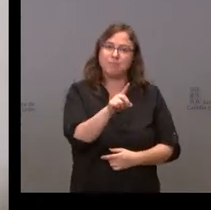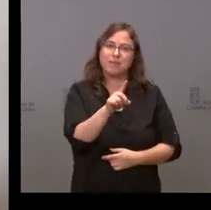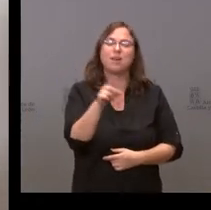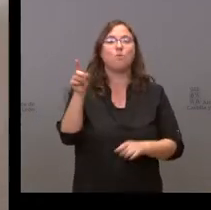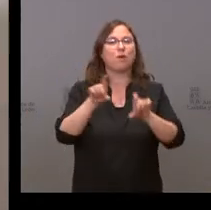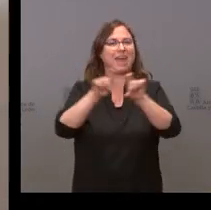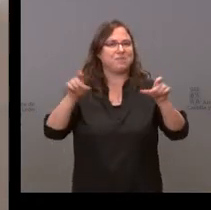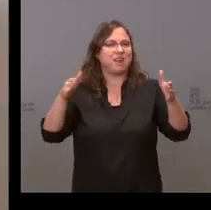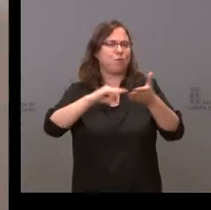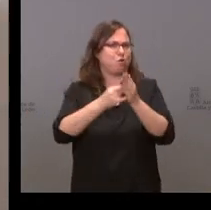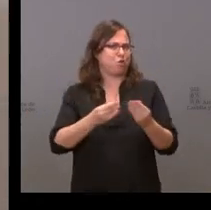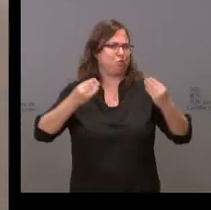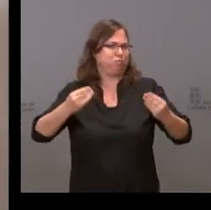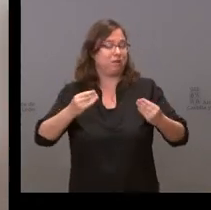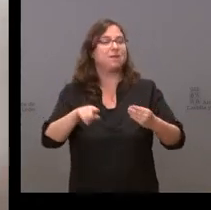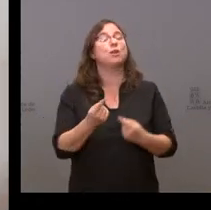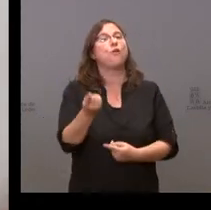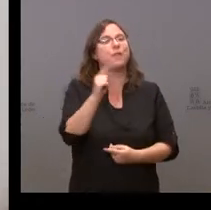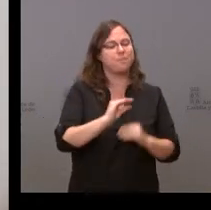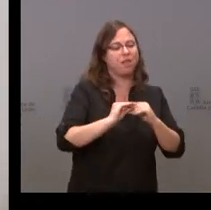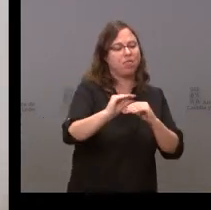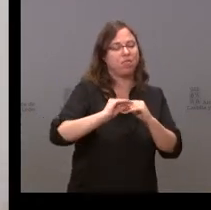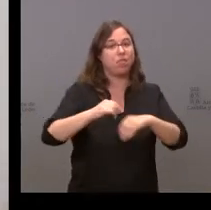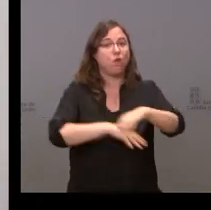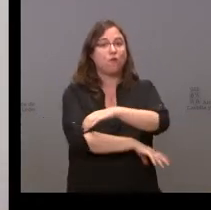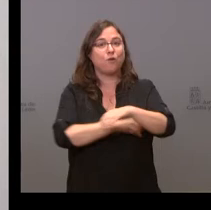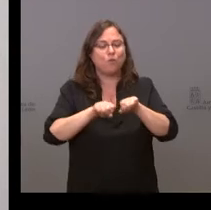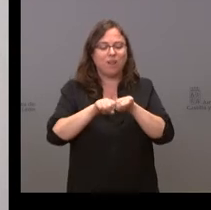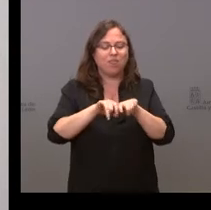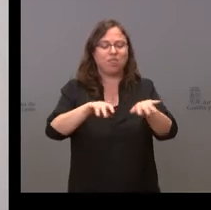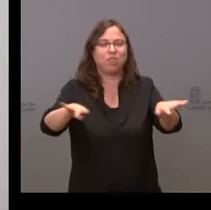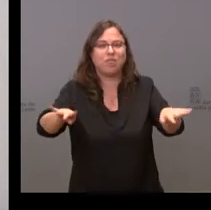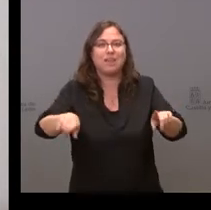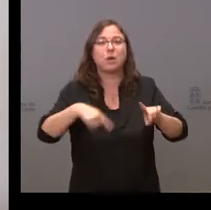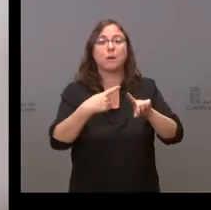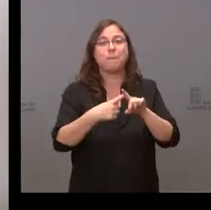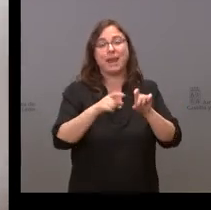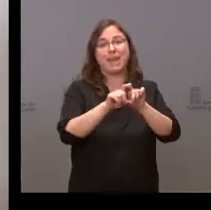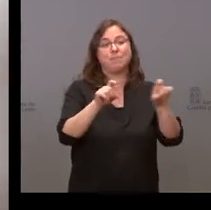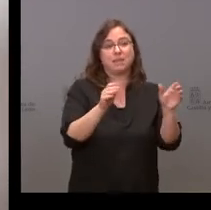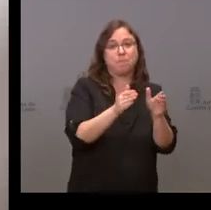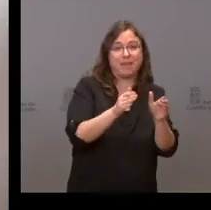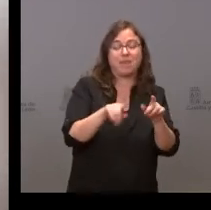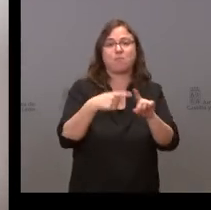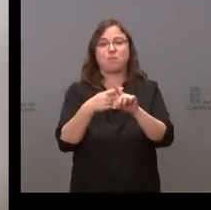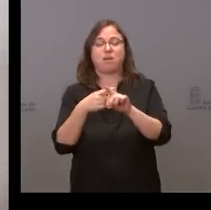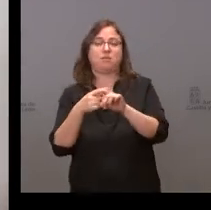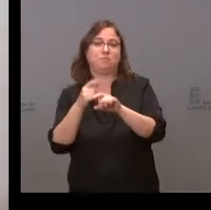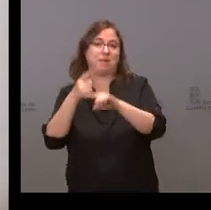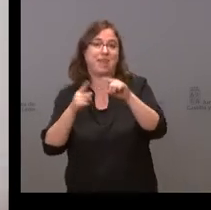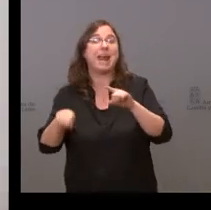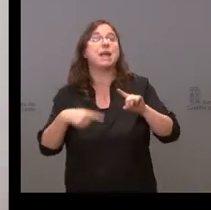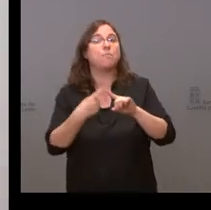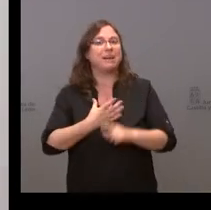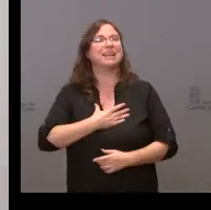tractores, sino también que llegue por capilaridad, por un lado a las corporaciones locales y por otro lado a las